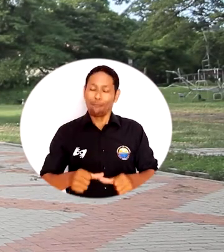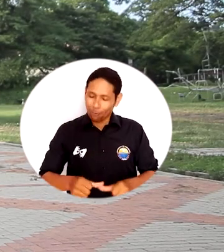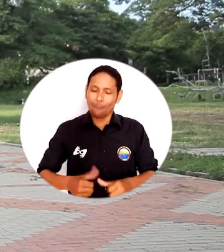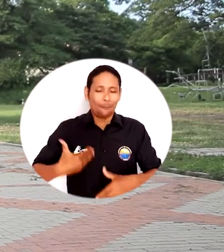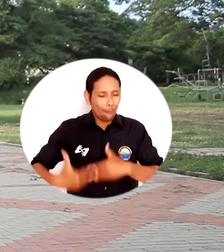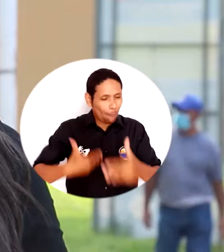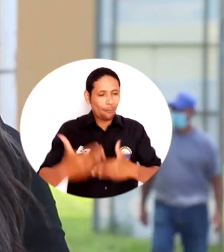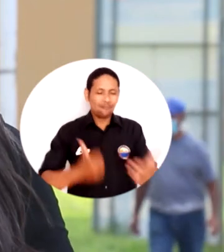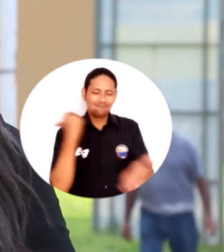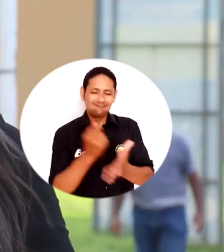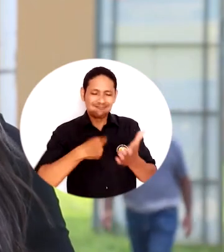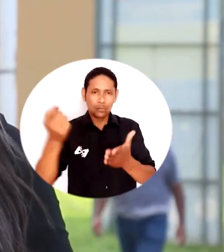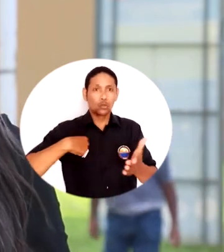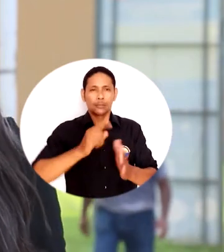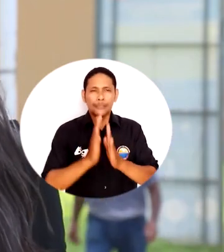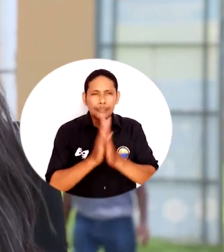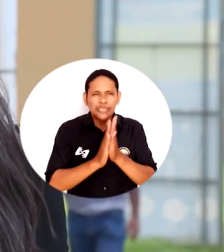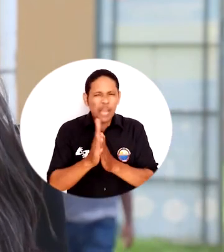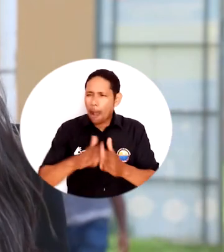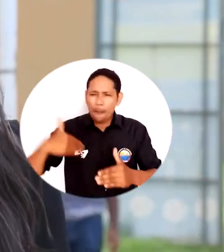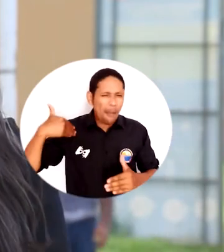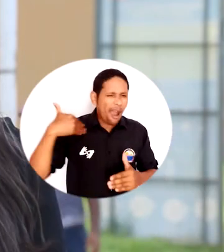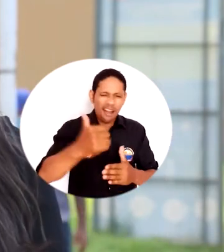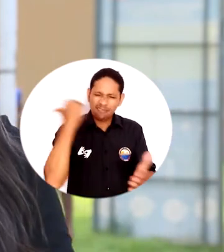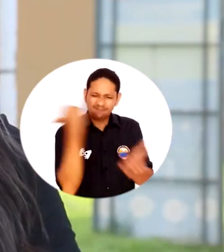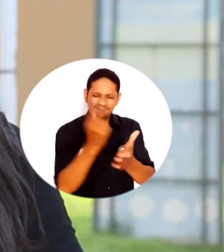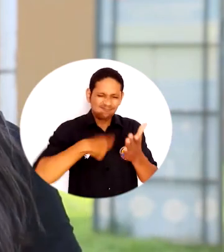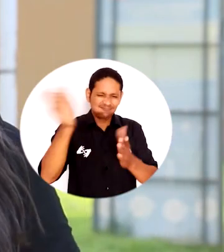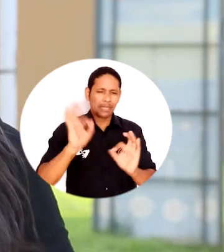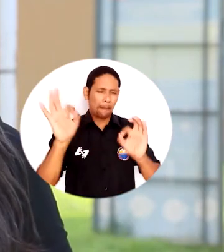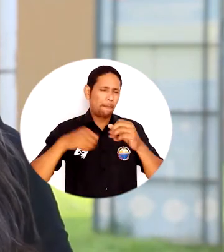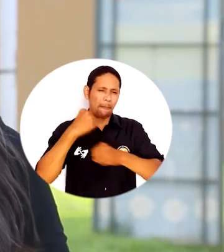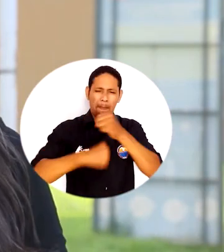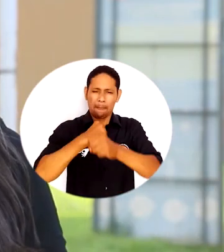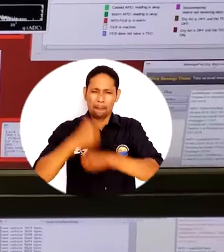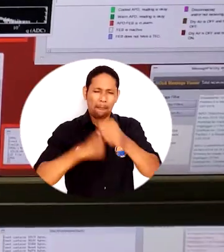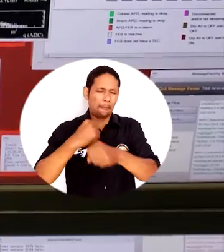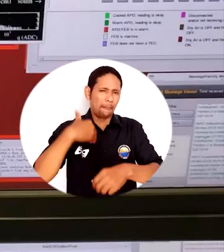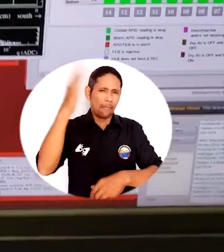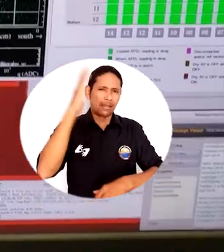artículo relacionado con el experimento NOVA en una reconocida revista científica internacional.